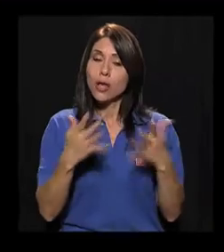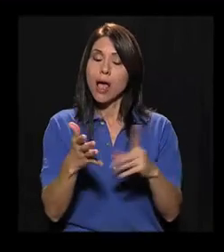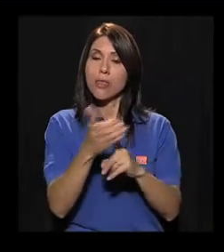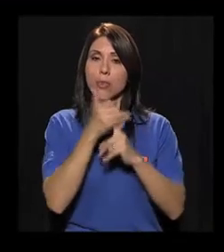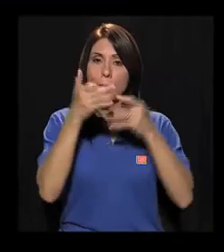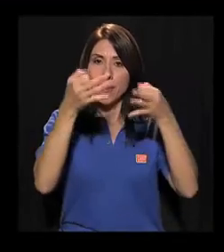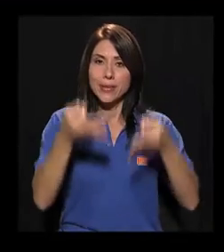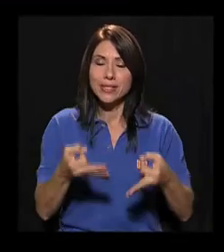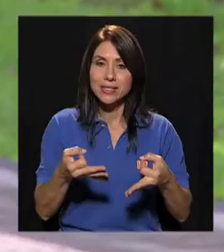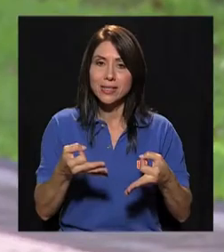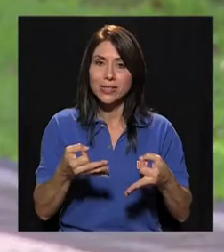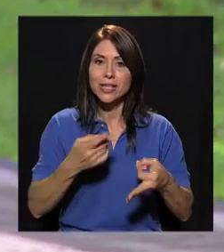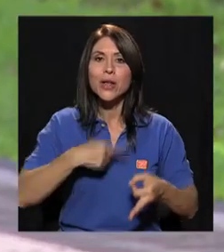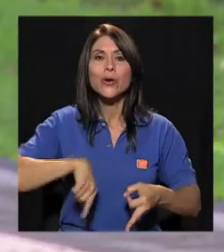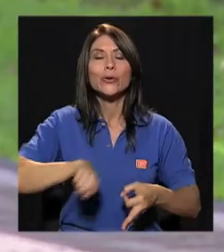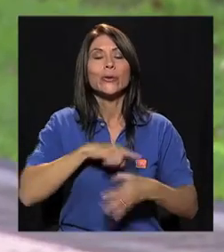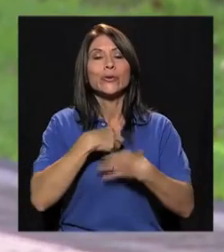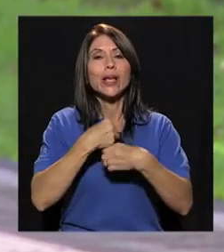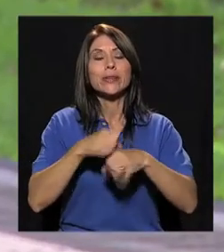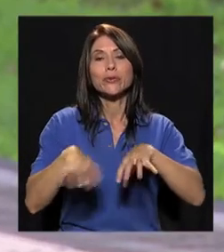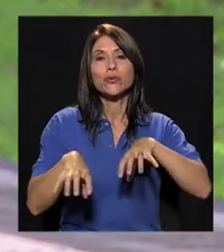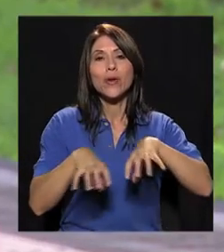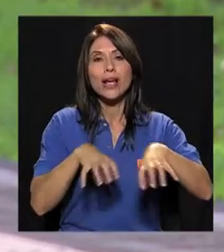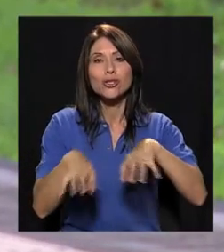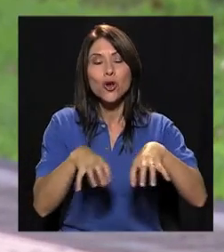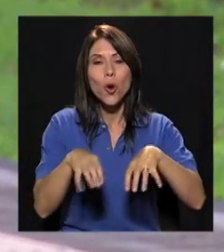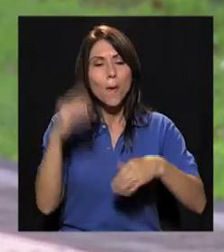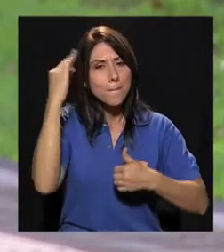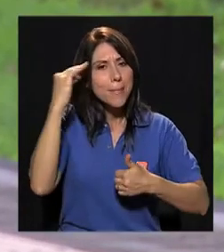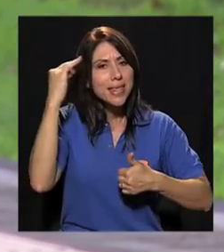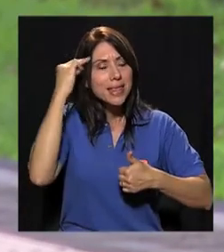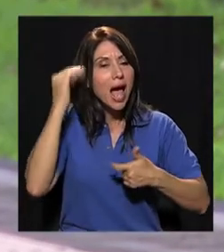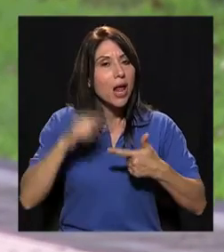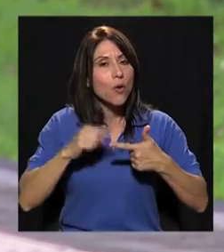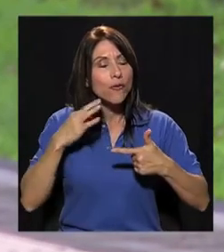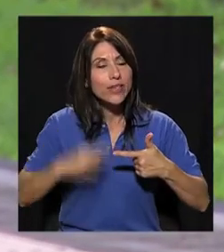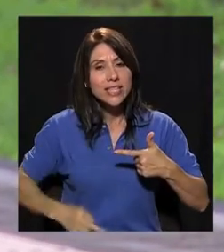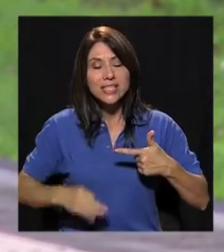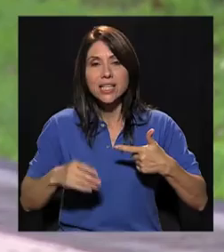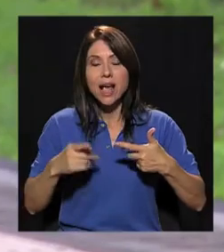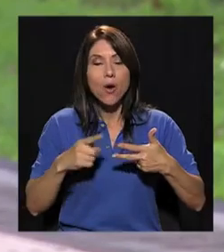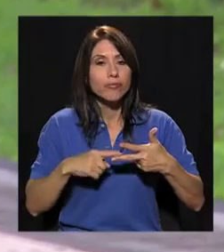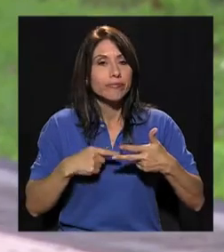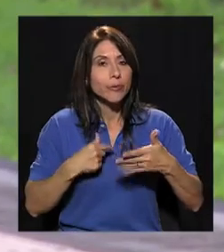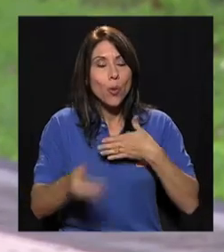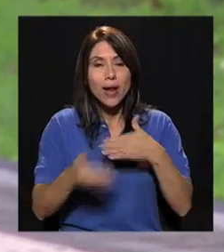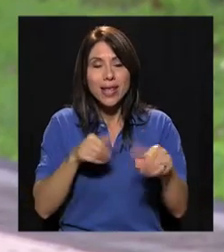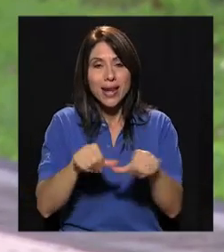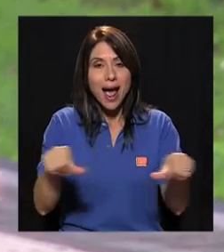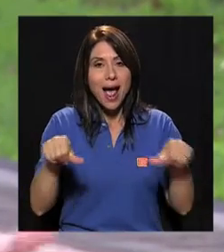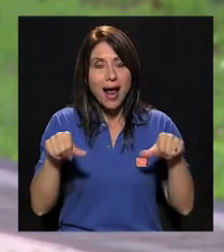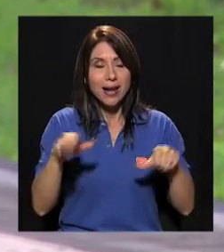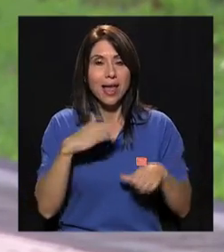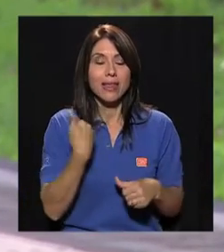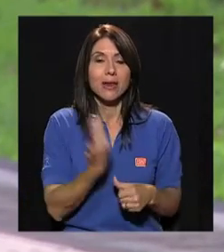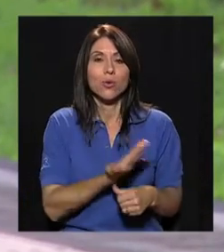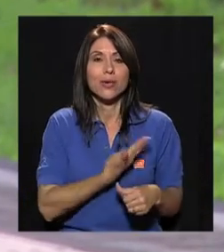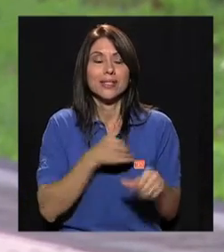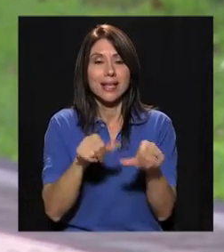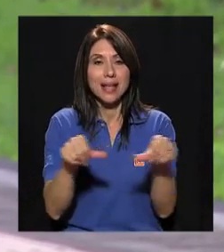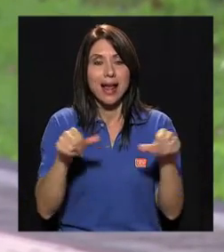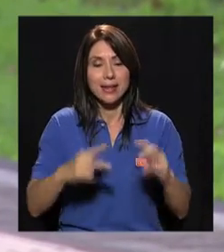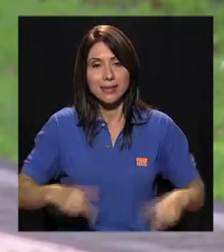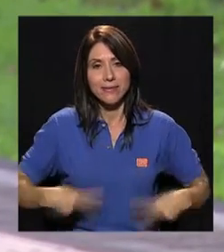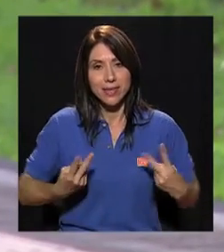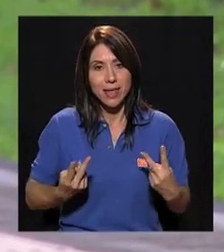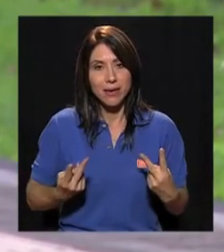Cuando tomamos decisiones es cuando hacemos una acción, ya sea mental, física, en cualquier área de